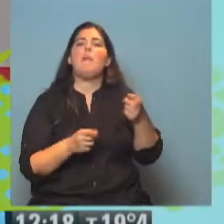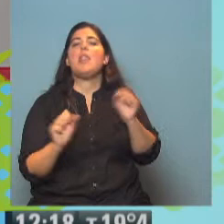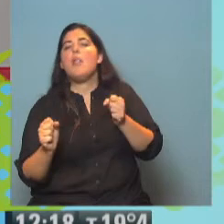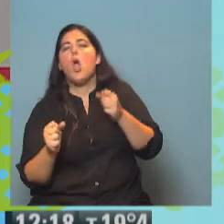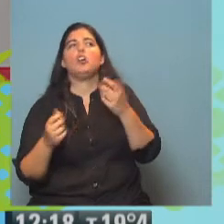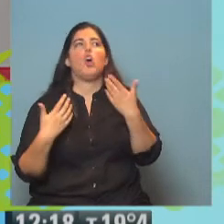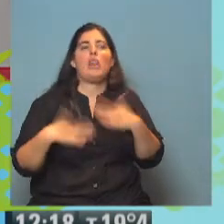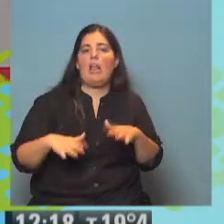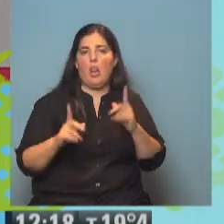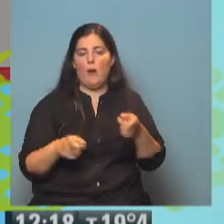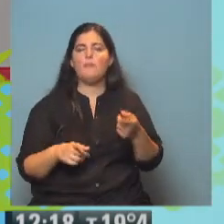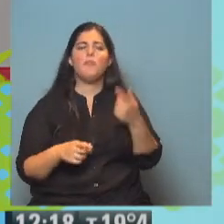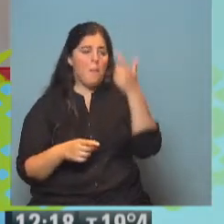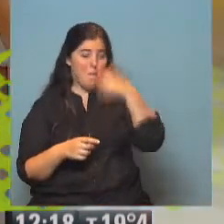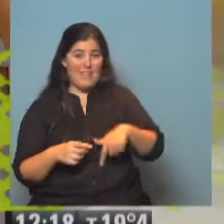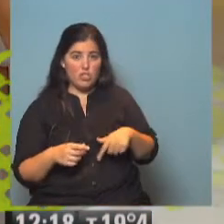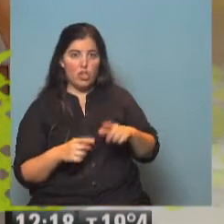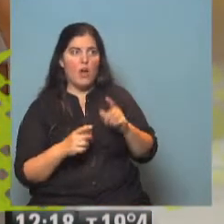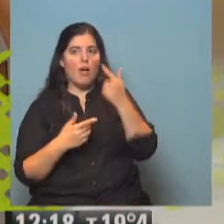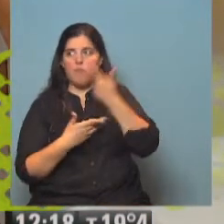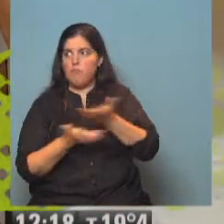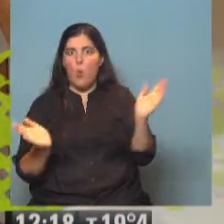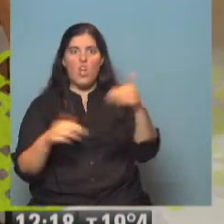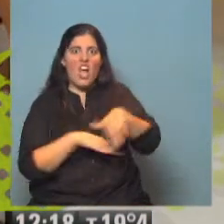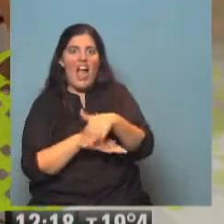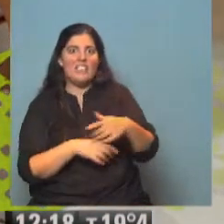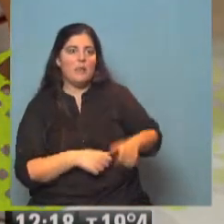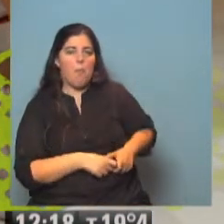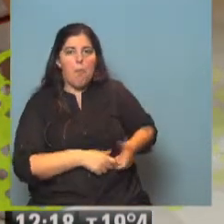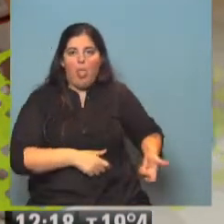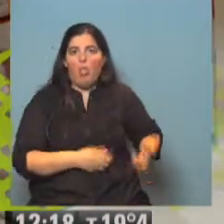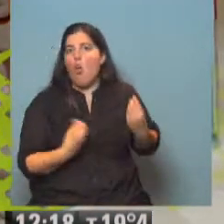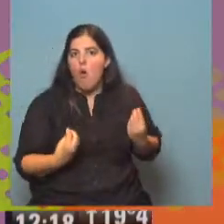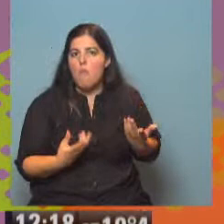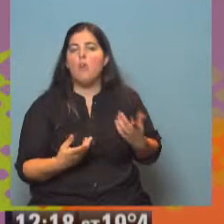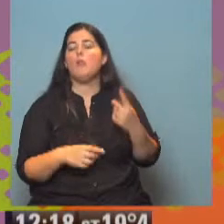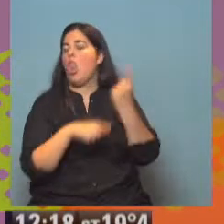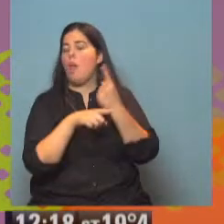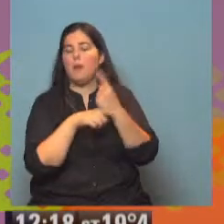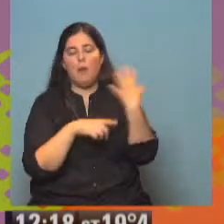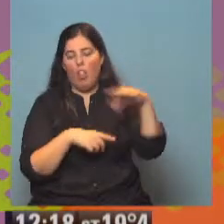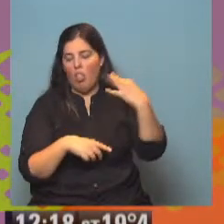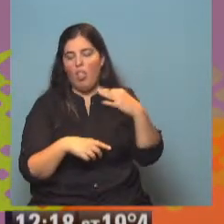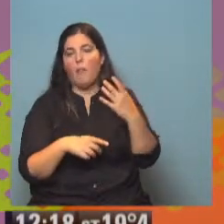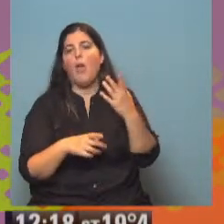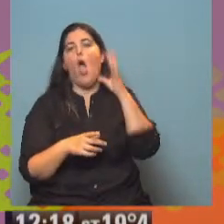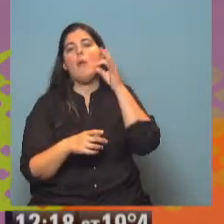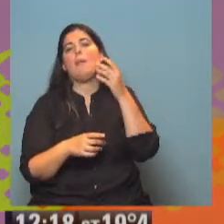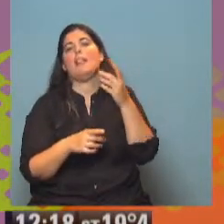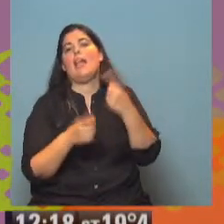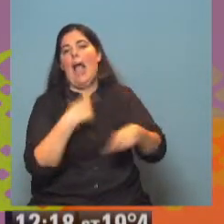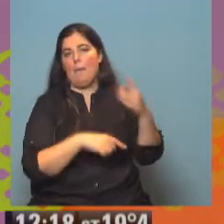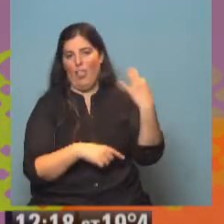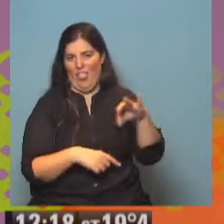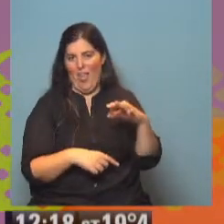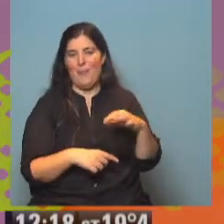¿Pero qué puede hacer una persona si se le despega en público o en la calle? Bueno, lo primero que tiene que hacer es agarrar, teóricamente tiene que cambiársela. Lo que pasa es